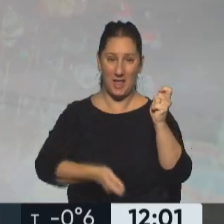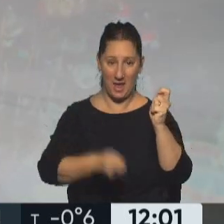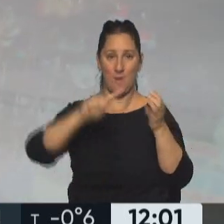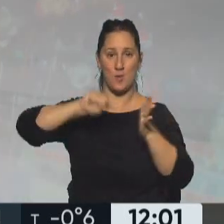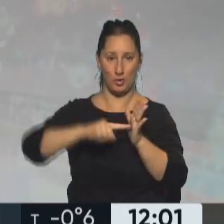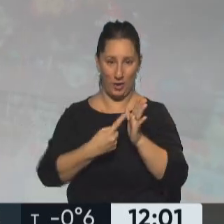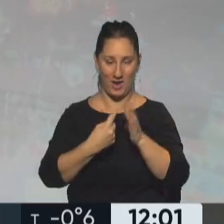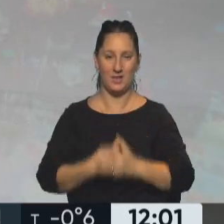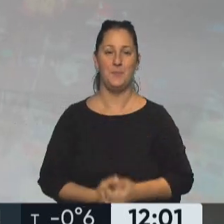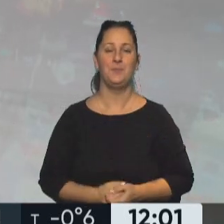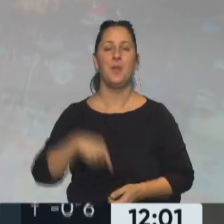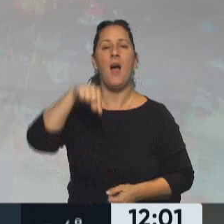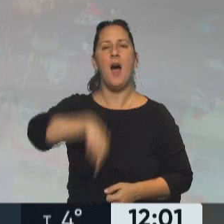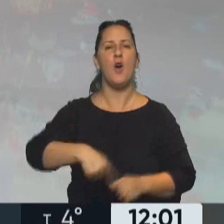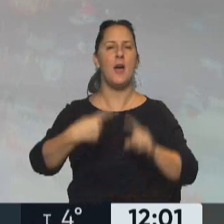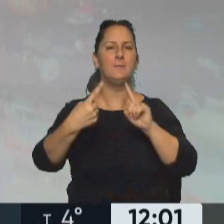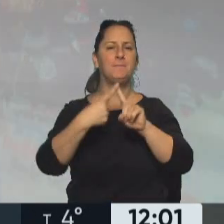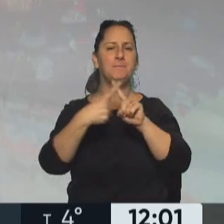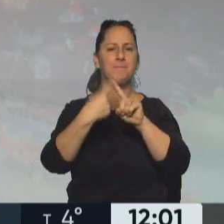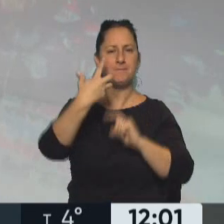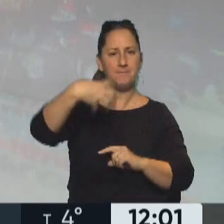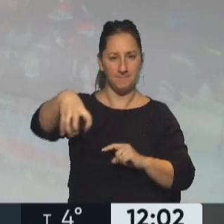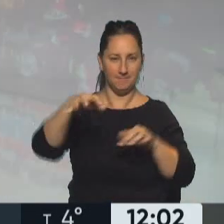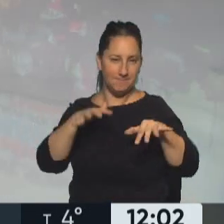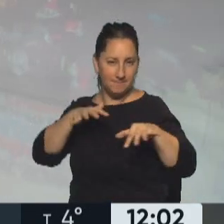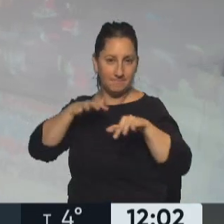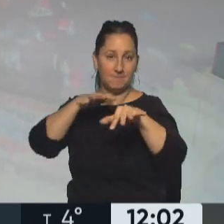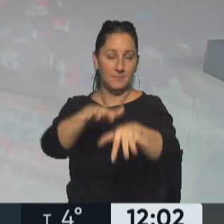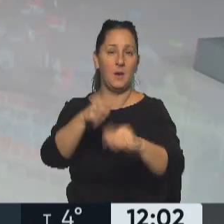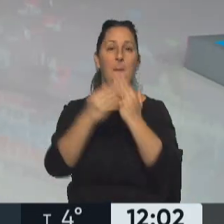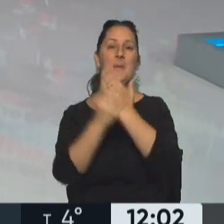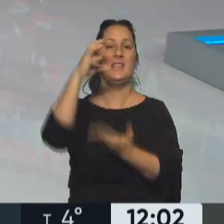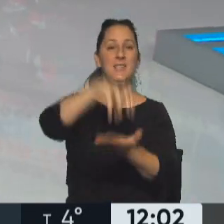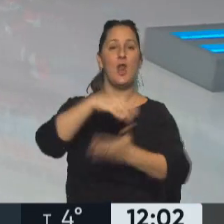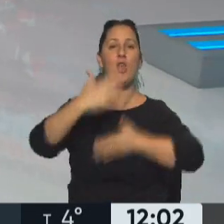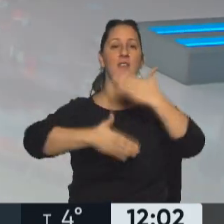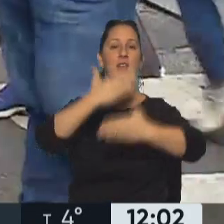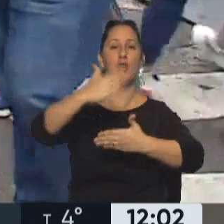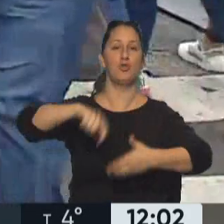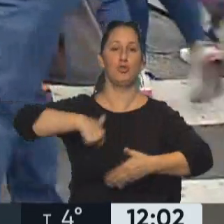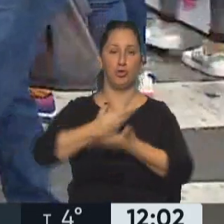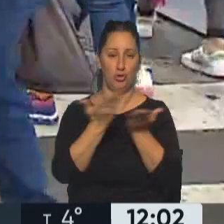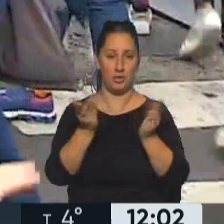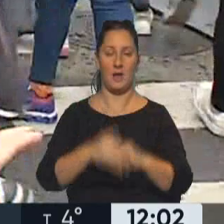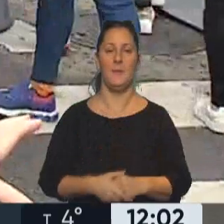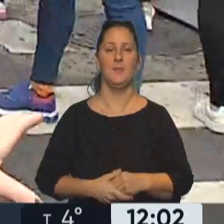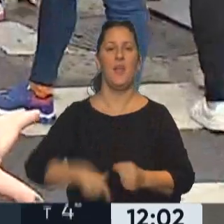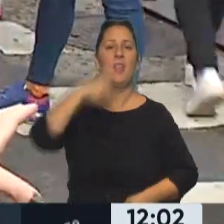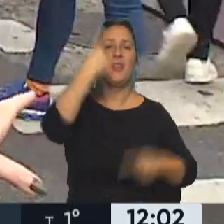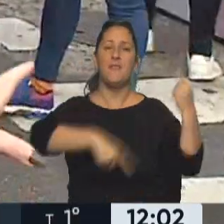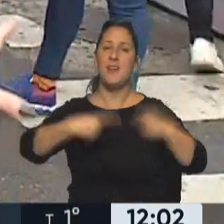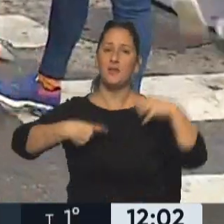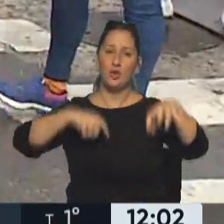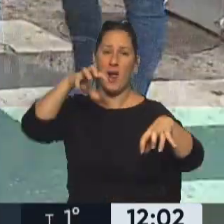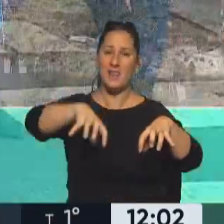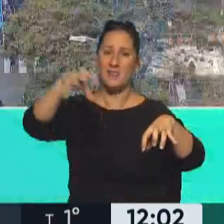de Buenos Aires. Ya mismo vamos a uno de los puntos de concentración, el Ministerio de Desarrollo Social. Diferentes organizaciones